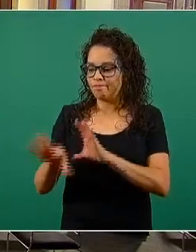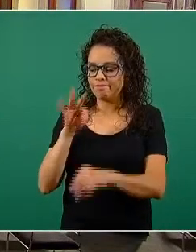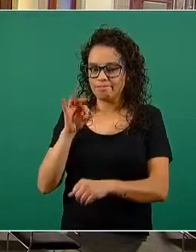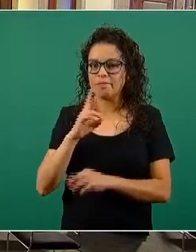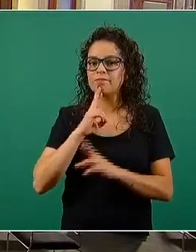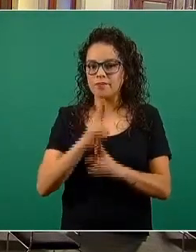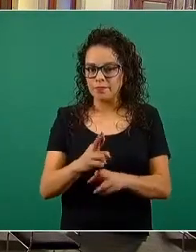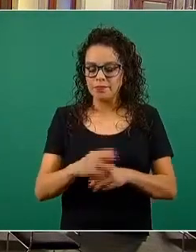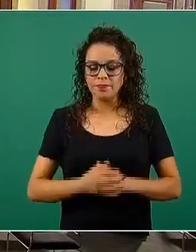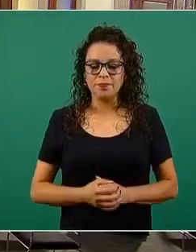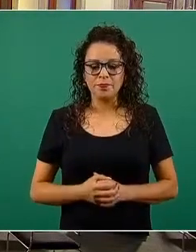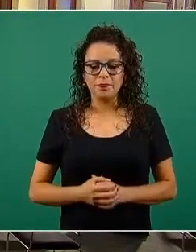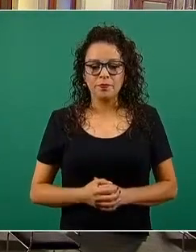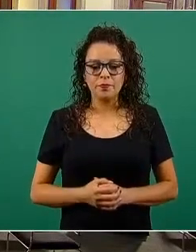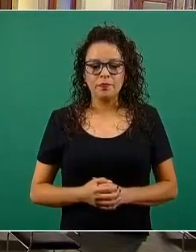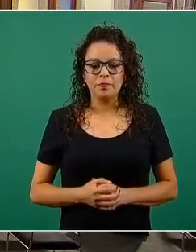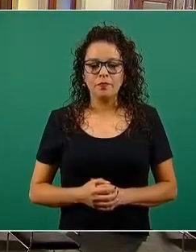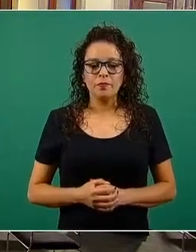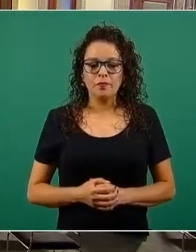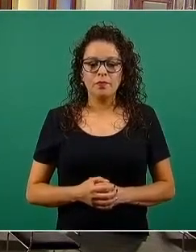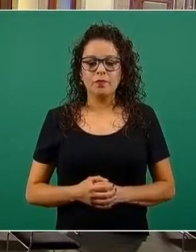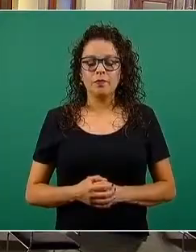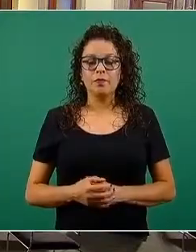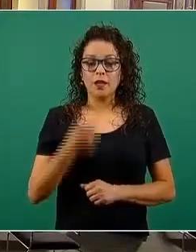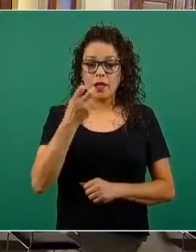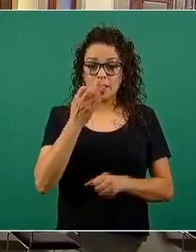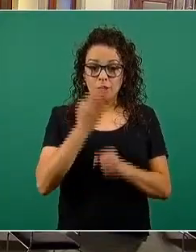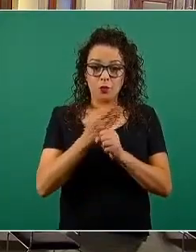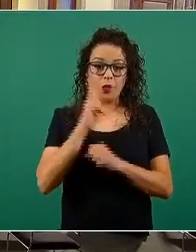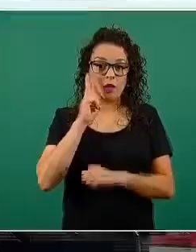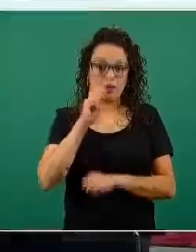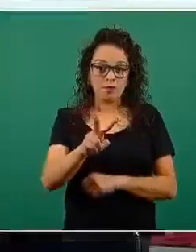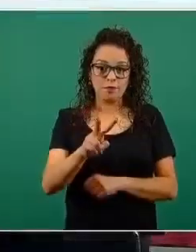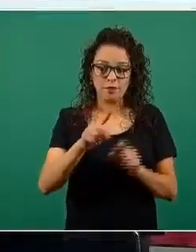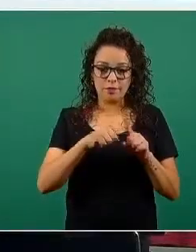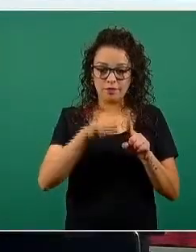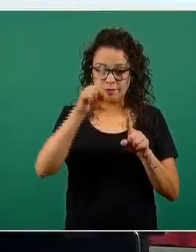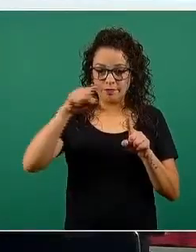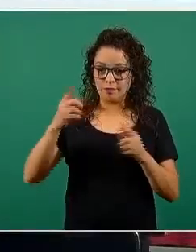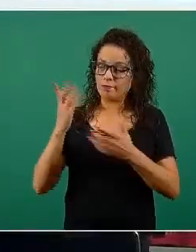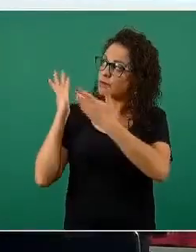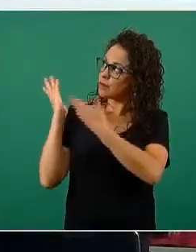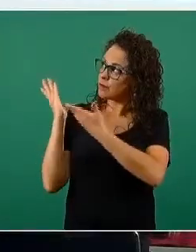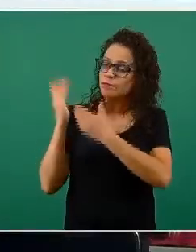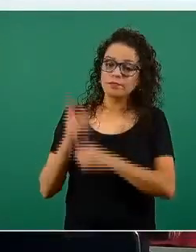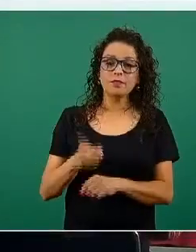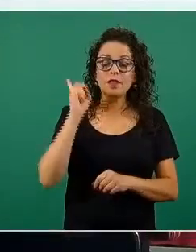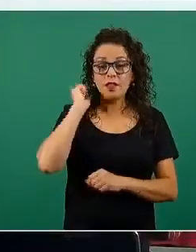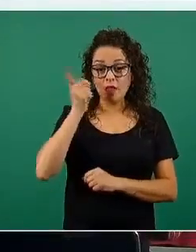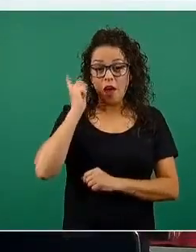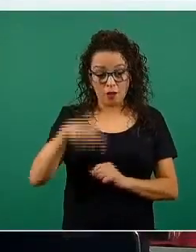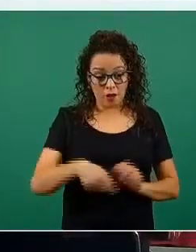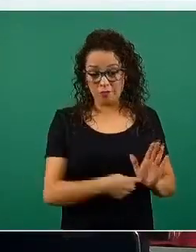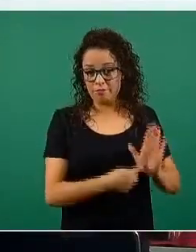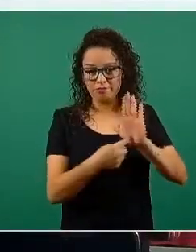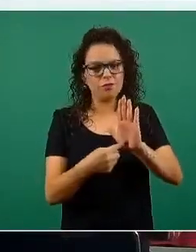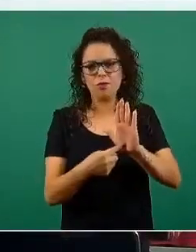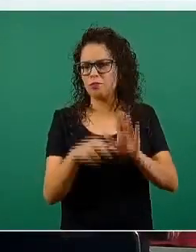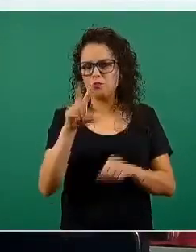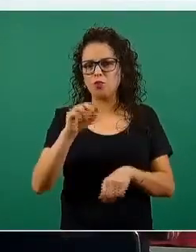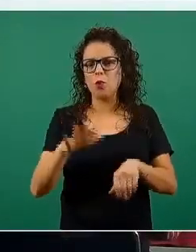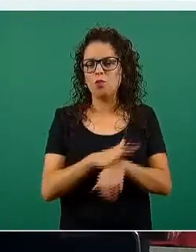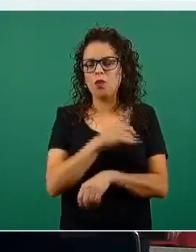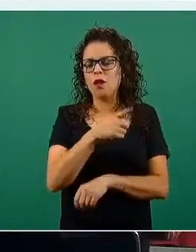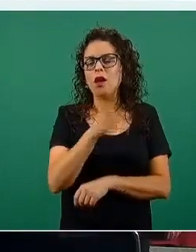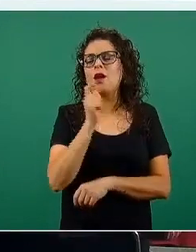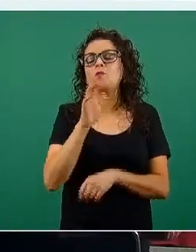Y esa también es una gráfica que no estamos presentando diario, también porque los resultados no cambian de manera importante día con día,